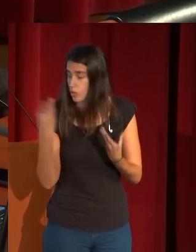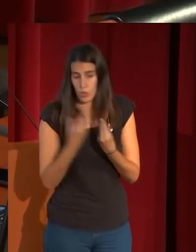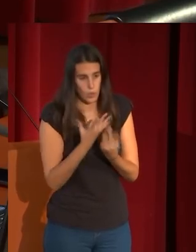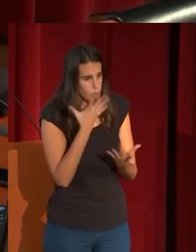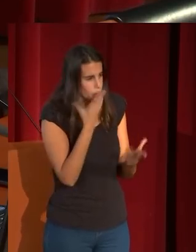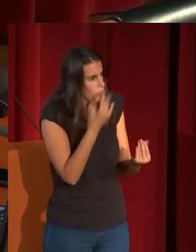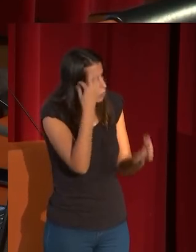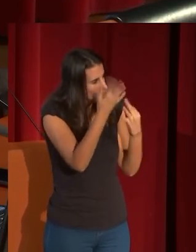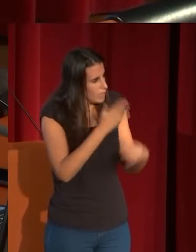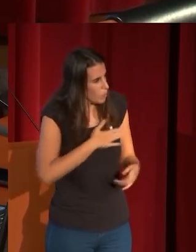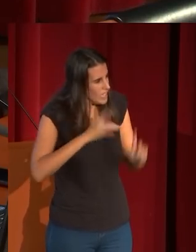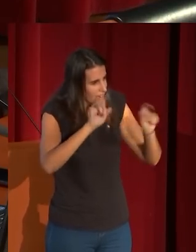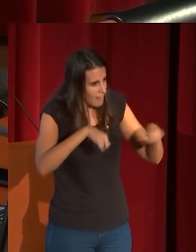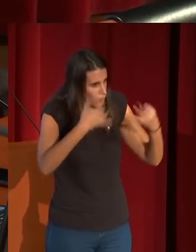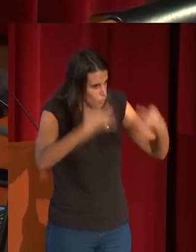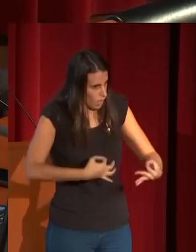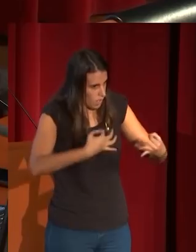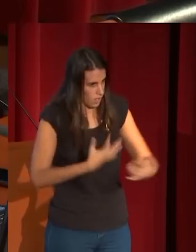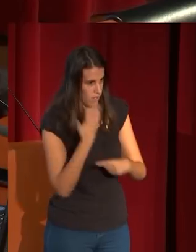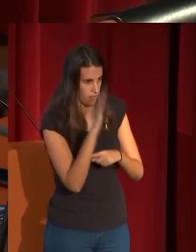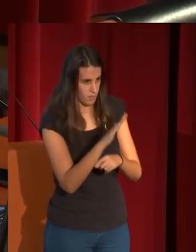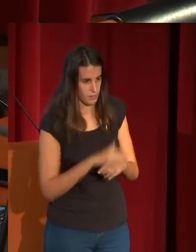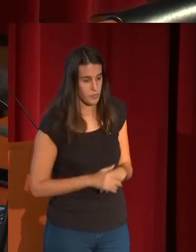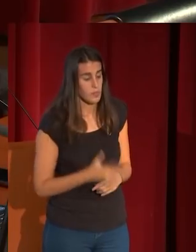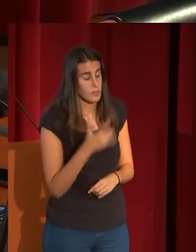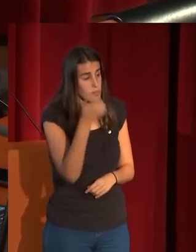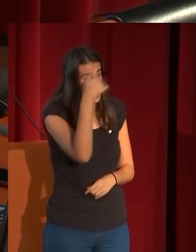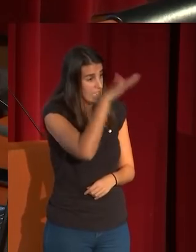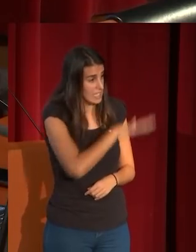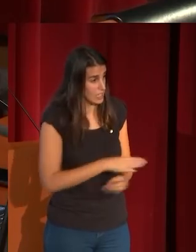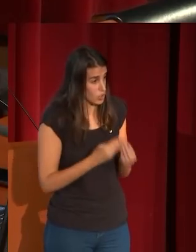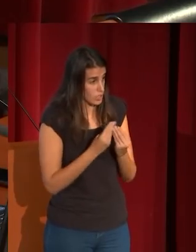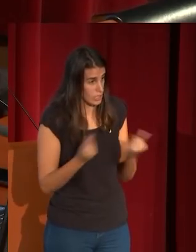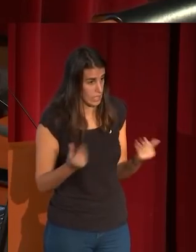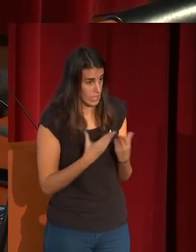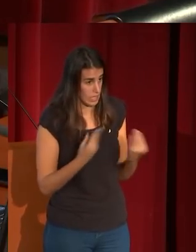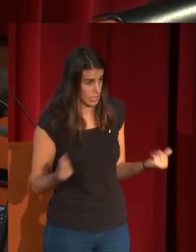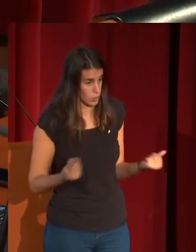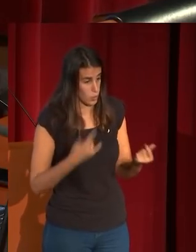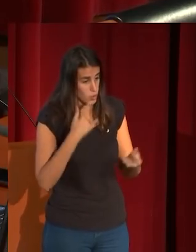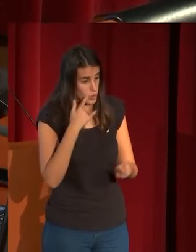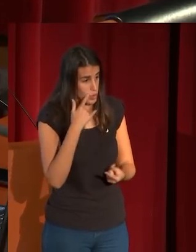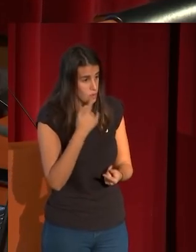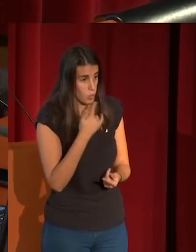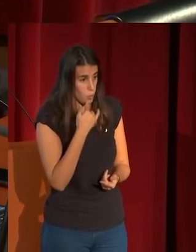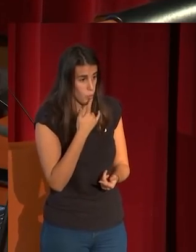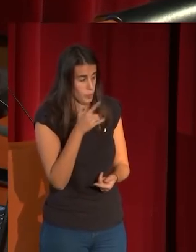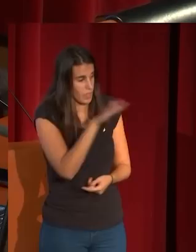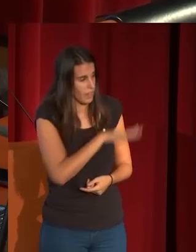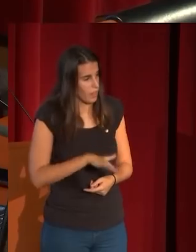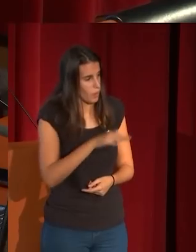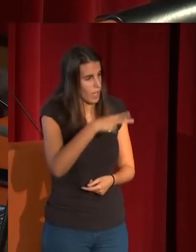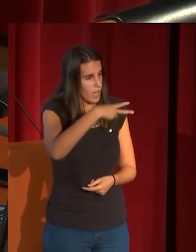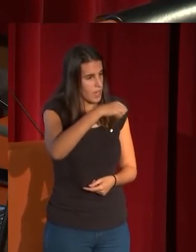representación del natural en un tipo de motivo el de los niños desnudos que va a tratar justamente cerca de ahí en Nápoles